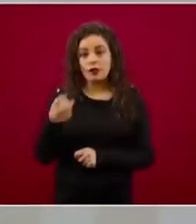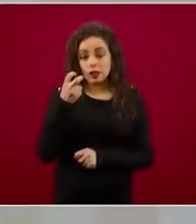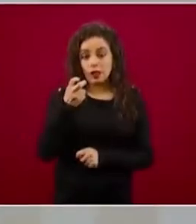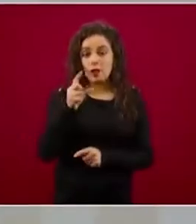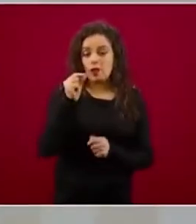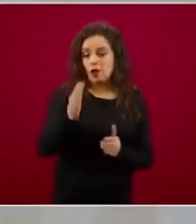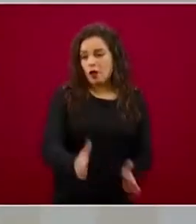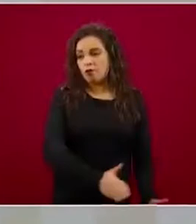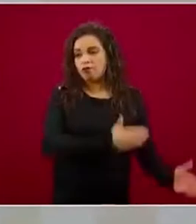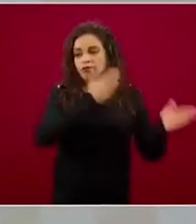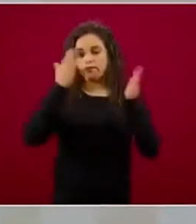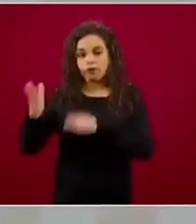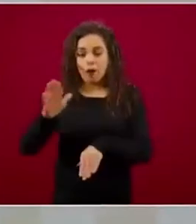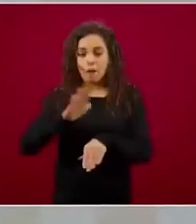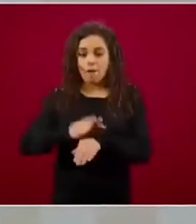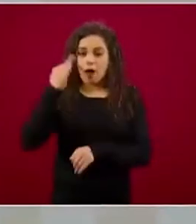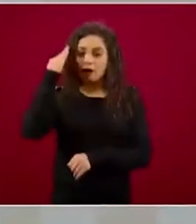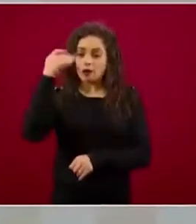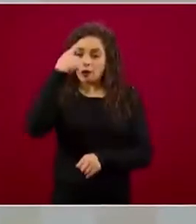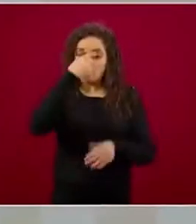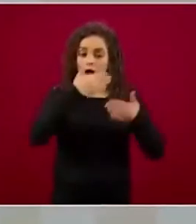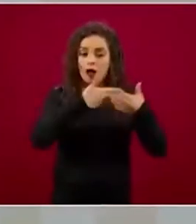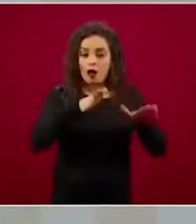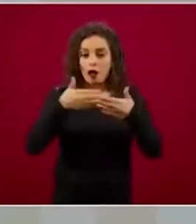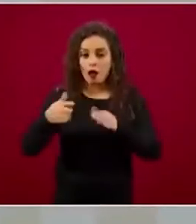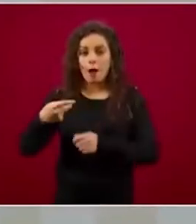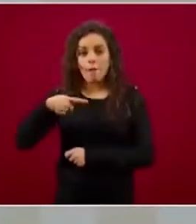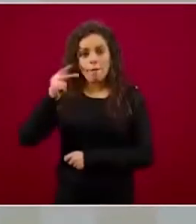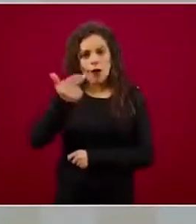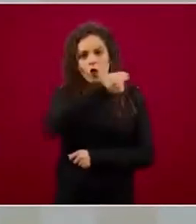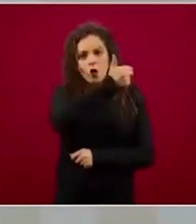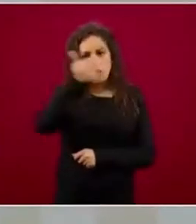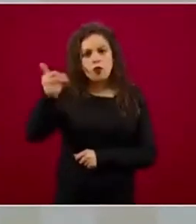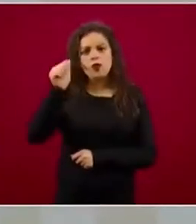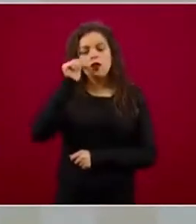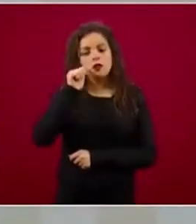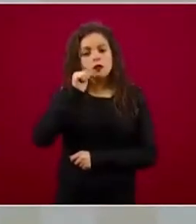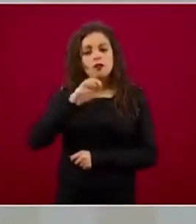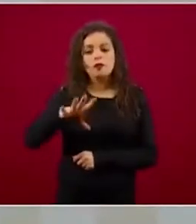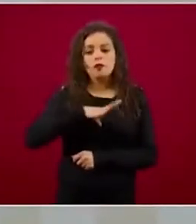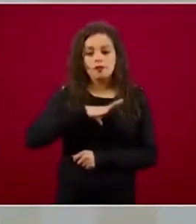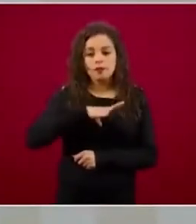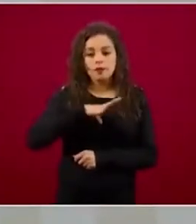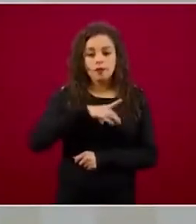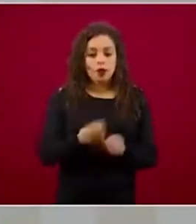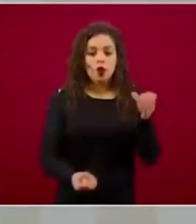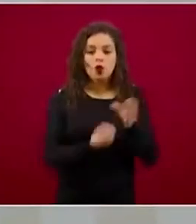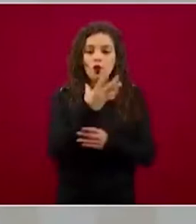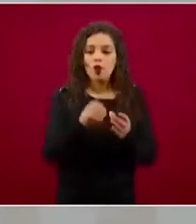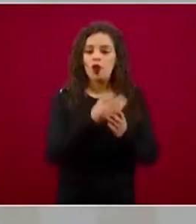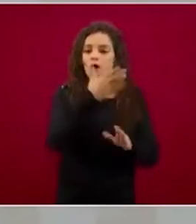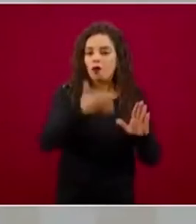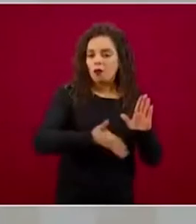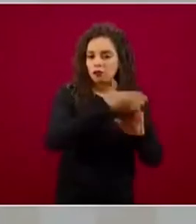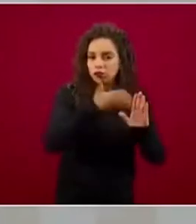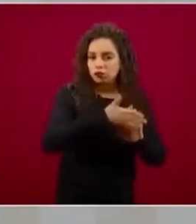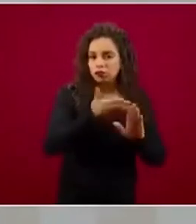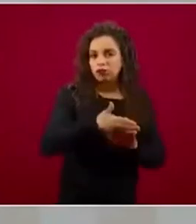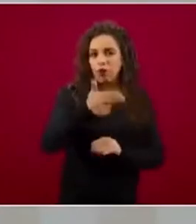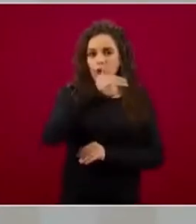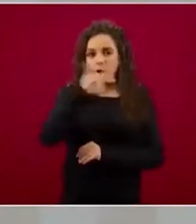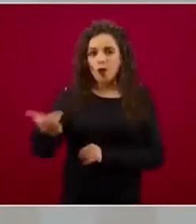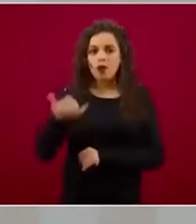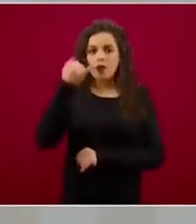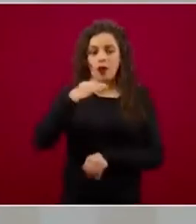construcción, los hoteles siempre tienen una construcción, siempre hay construcción de nuevos hoteles, en particular en algunas áreas